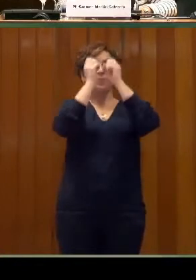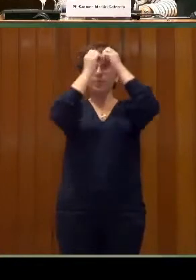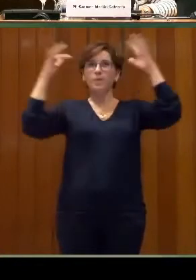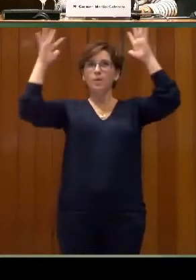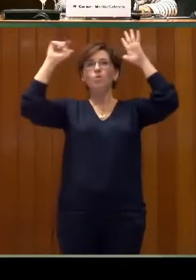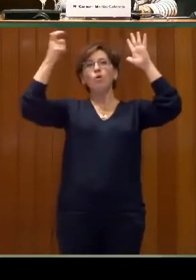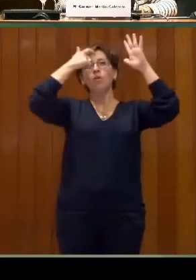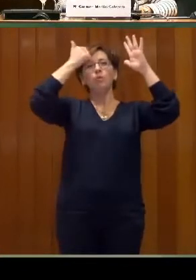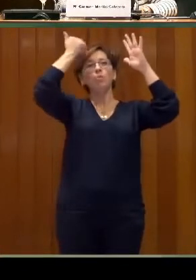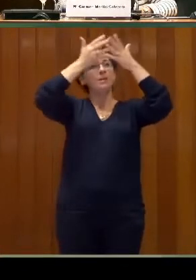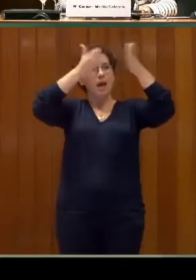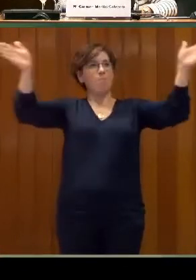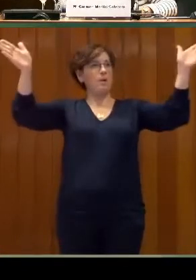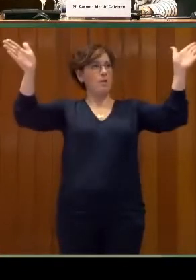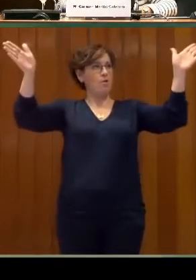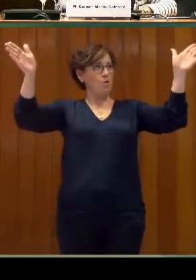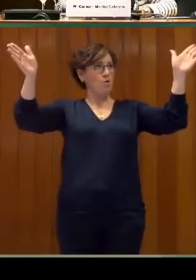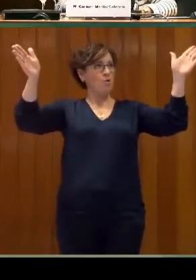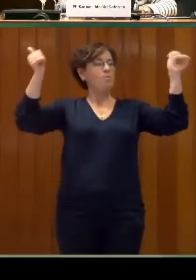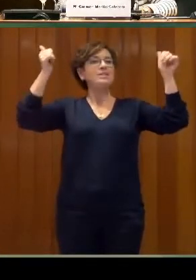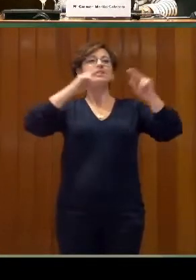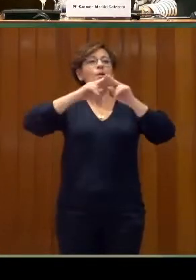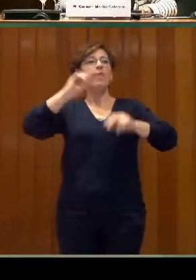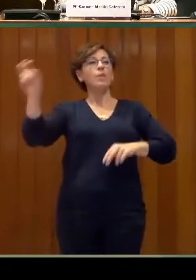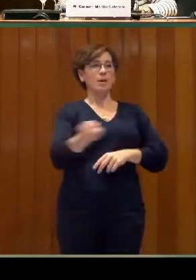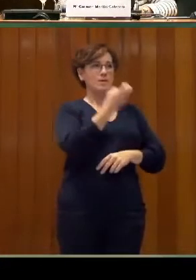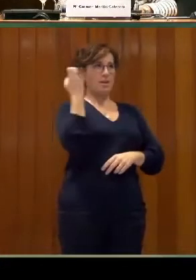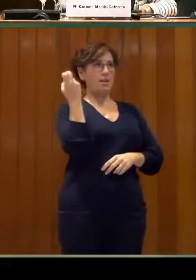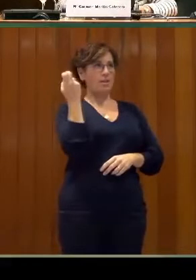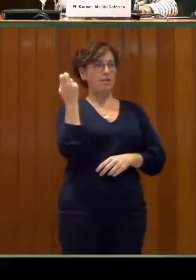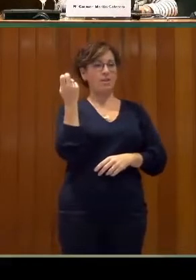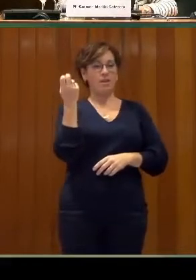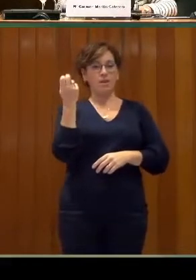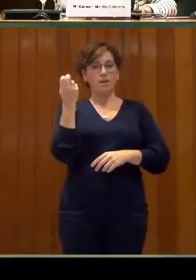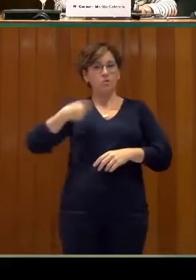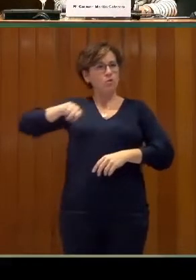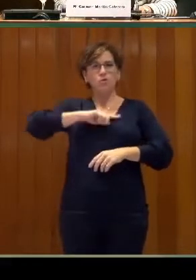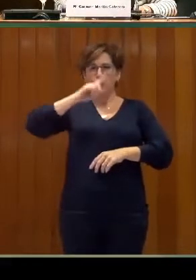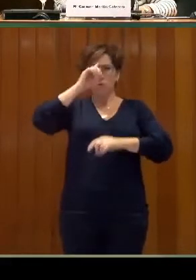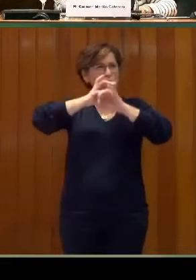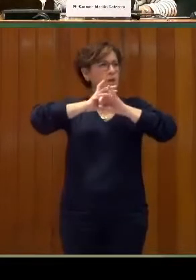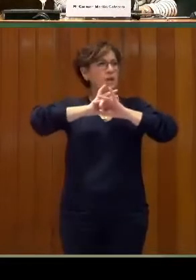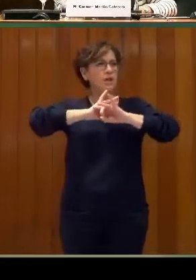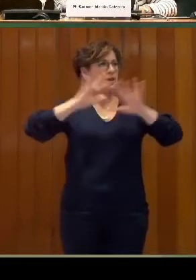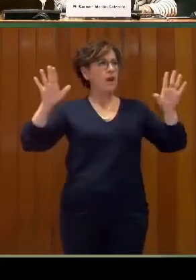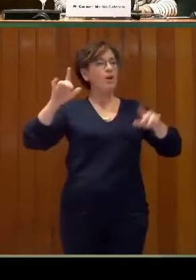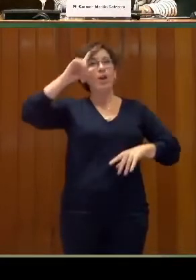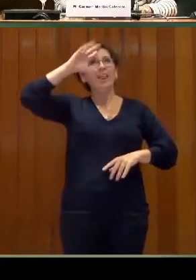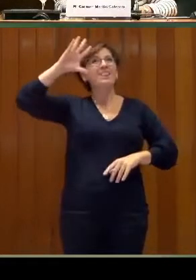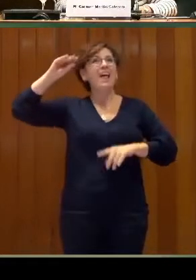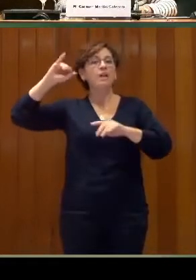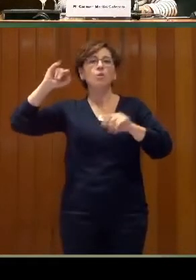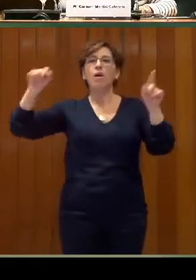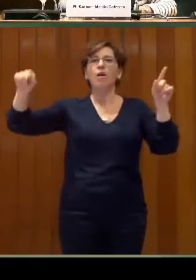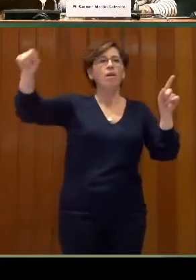la diversidad. Somos unos firmes convencidos de que efectivamente el talento hay que buscarlo en todas partes,